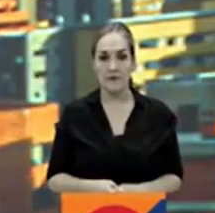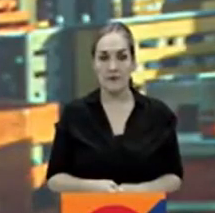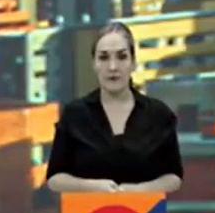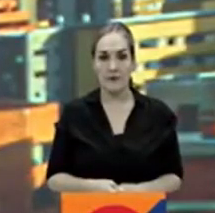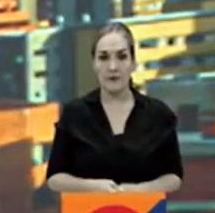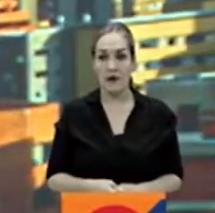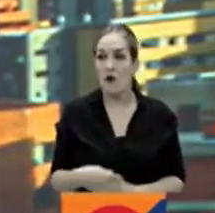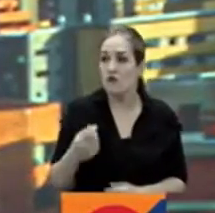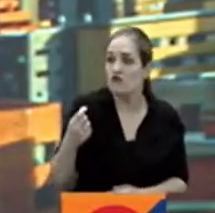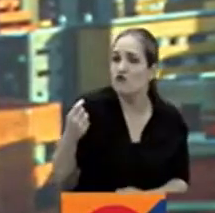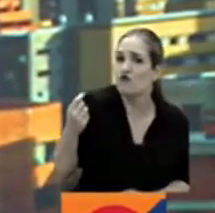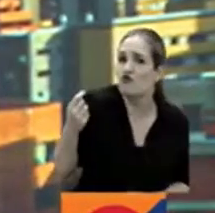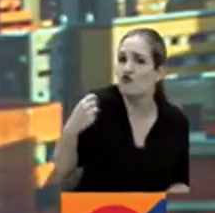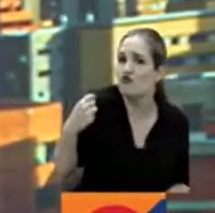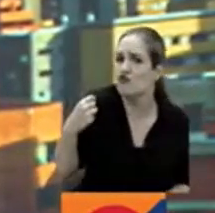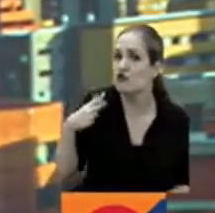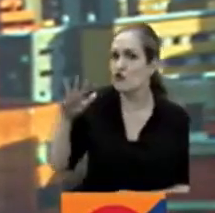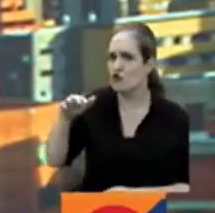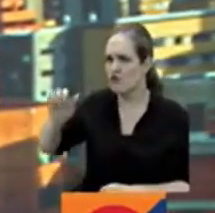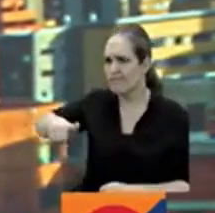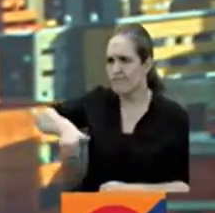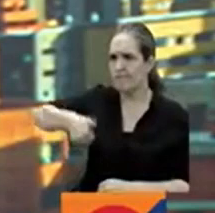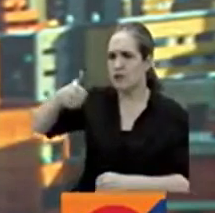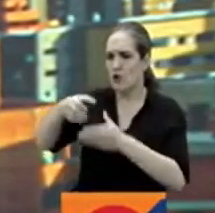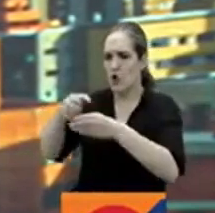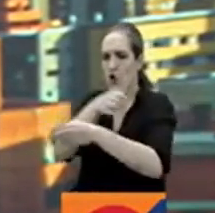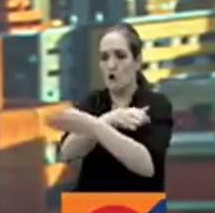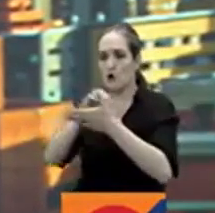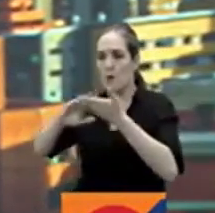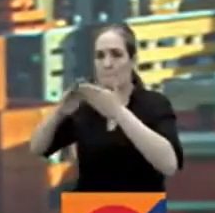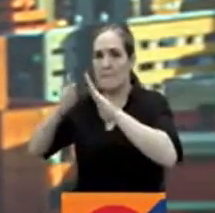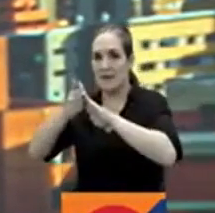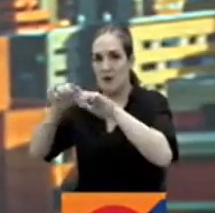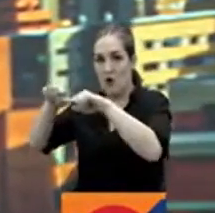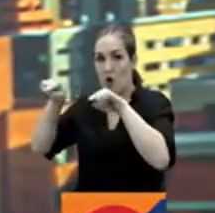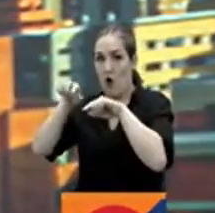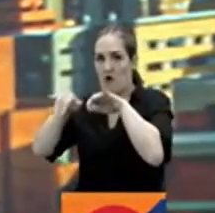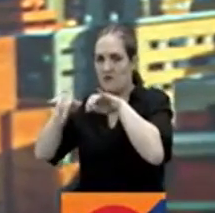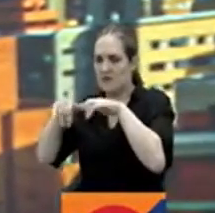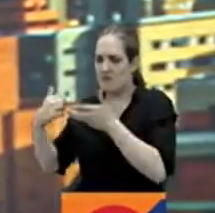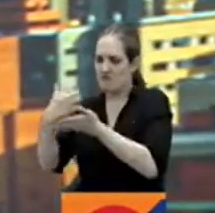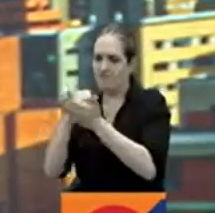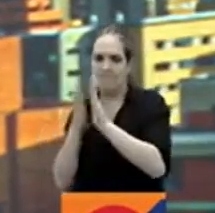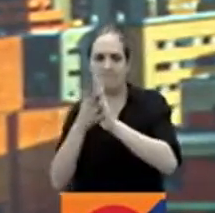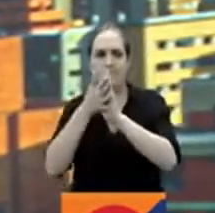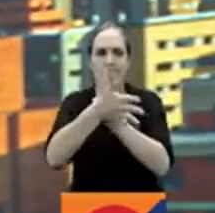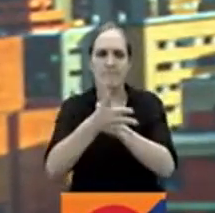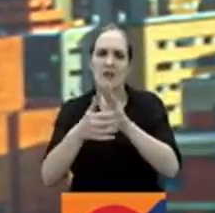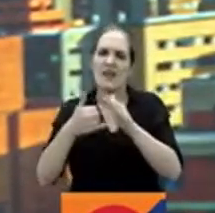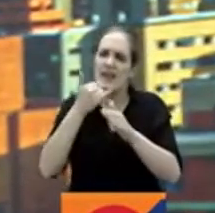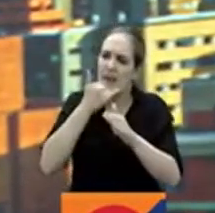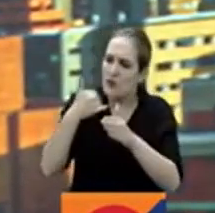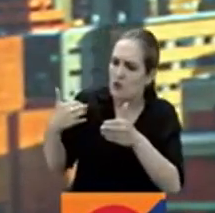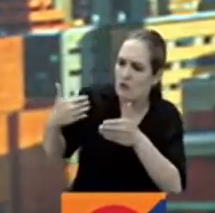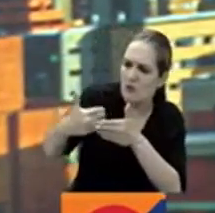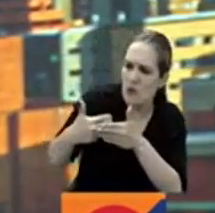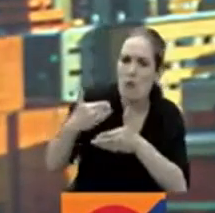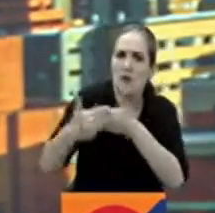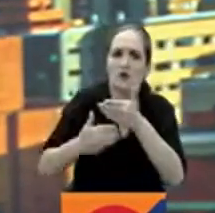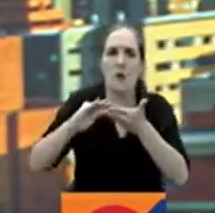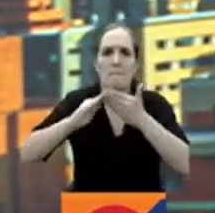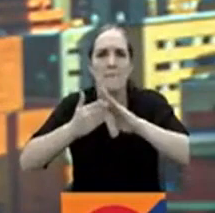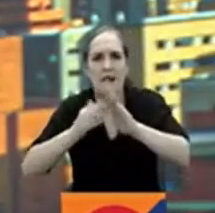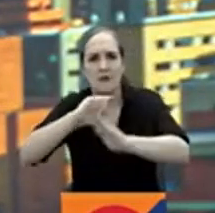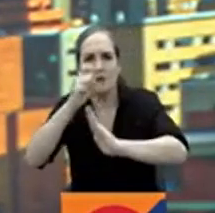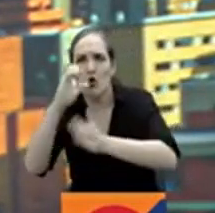En las últimas horas, oficina del Alto Comisionado para la Paz entregó detalles de los avances de La Paz Total. John López, ¿qué tal? Buenas tardes. Usted